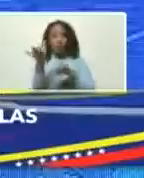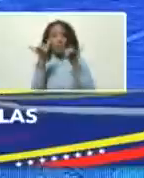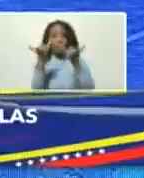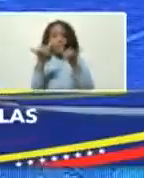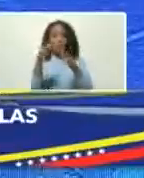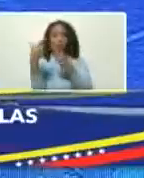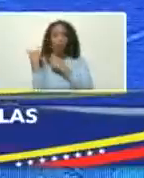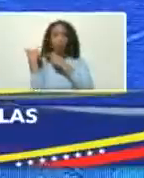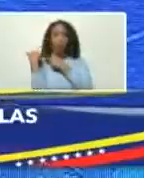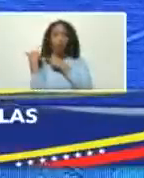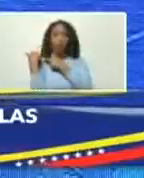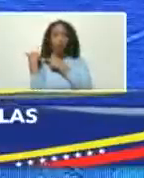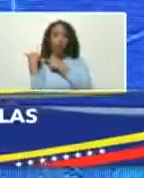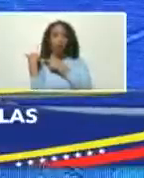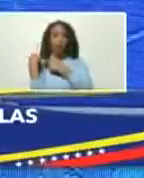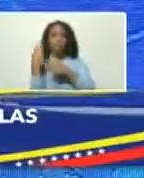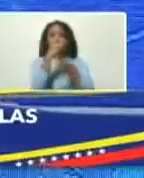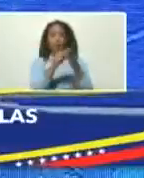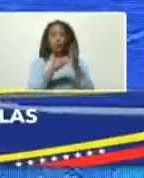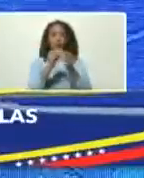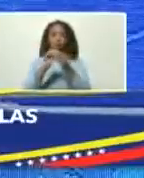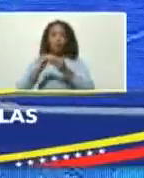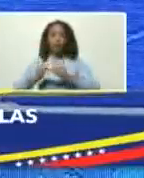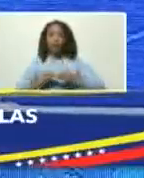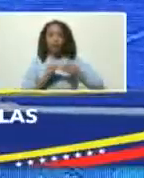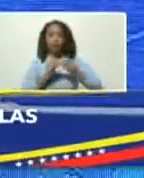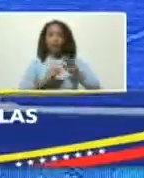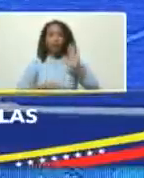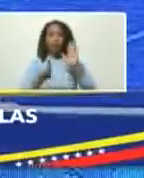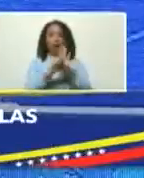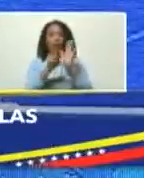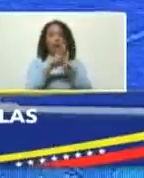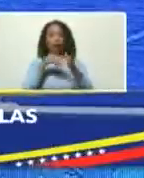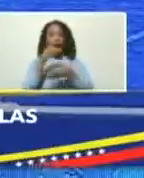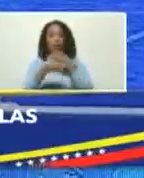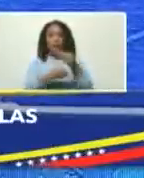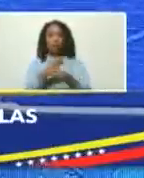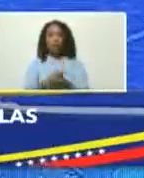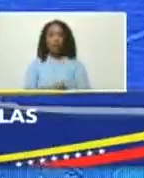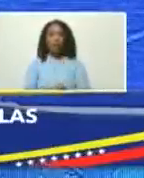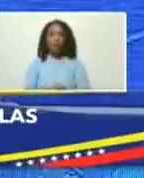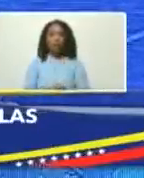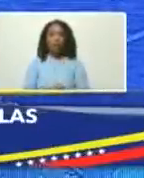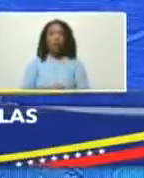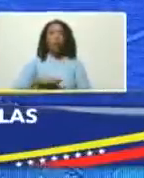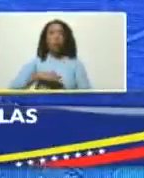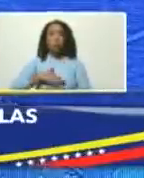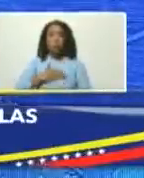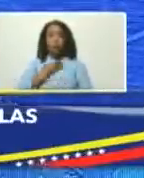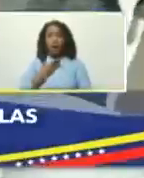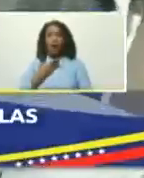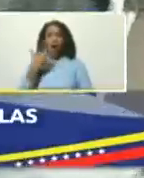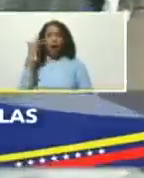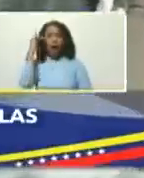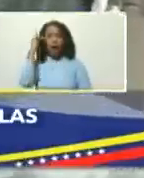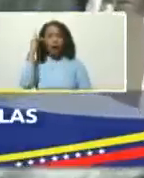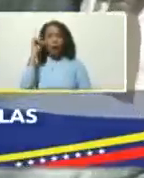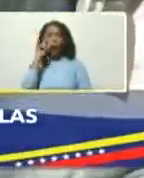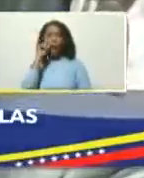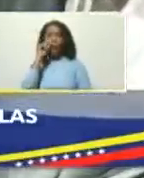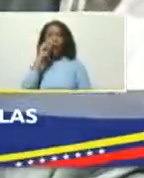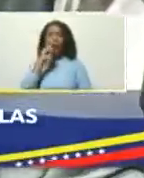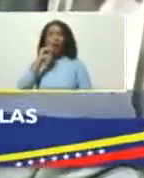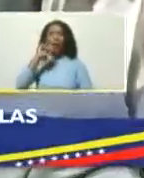espíritu materializado del legislador pueda estar diputado jesufaría